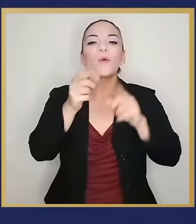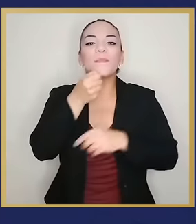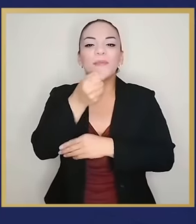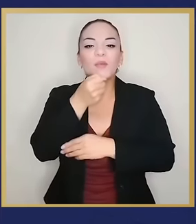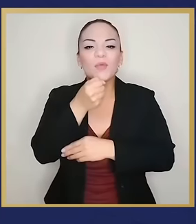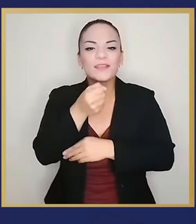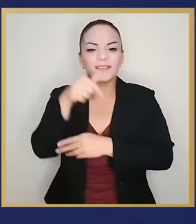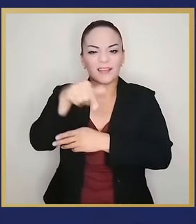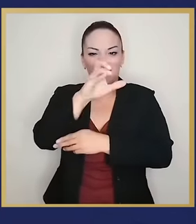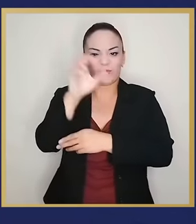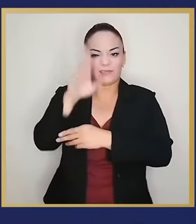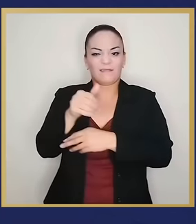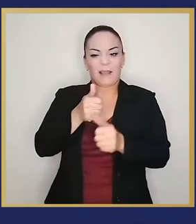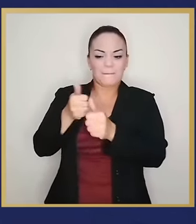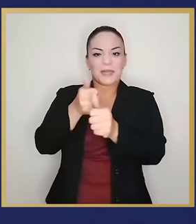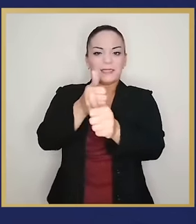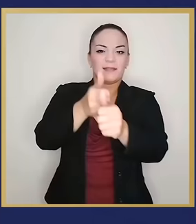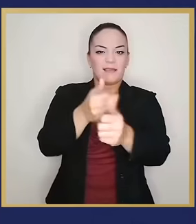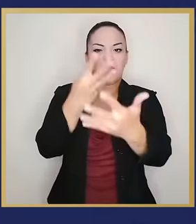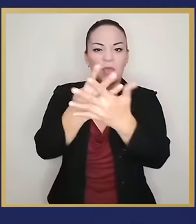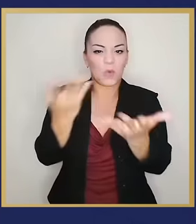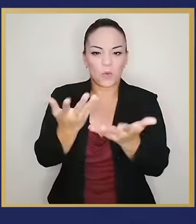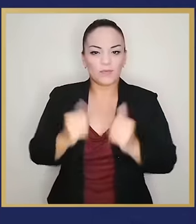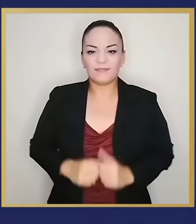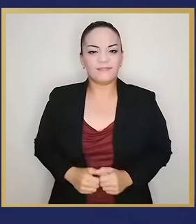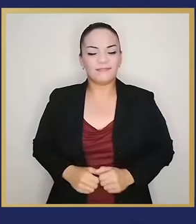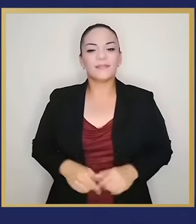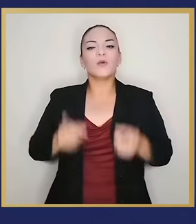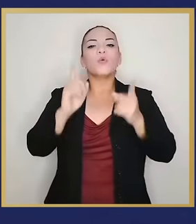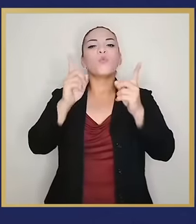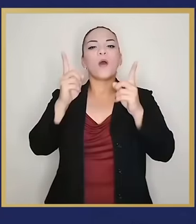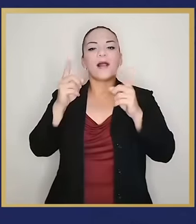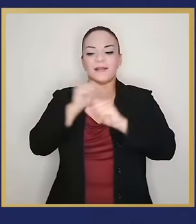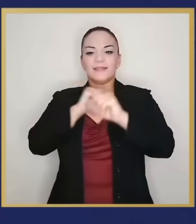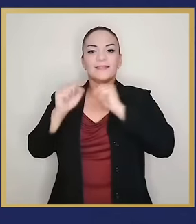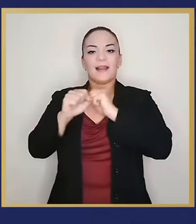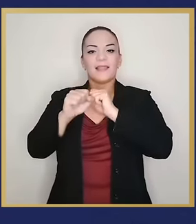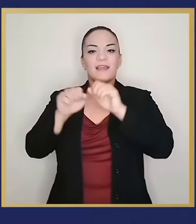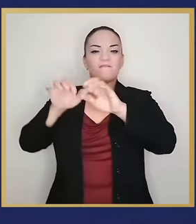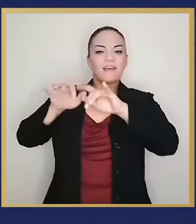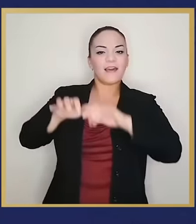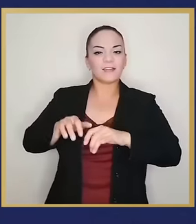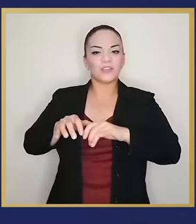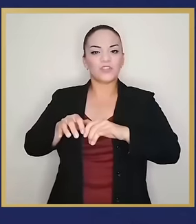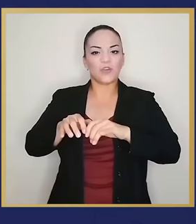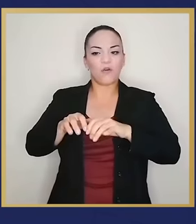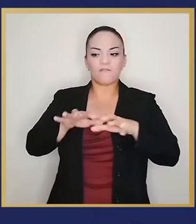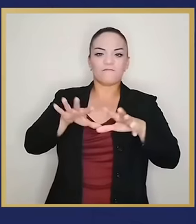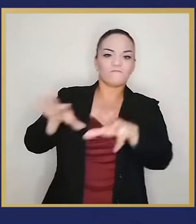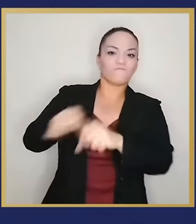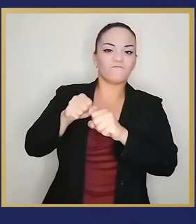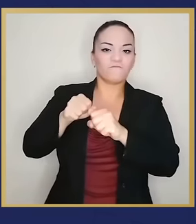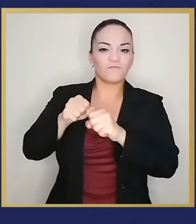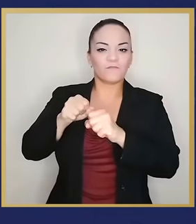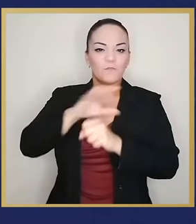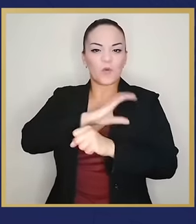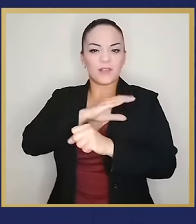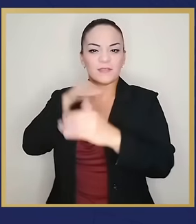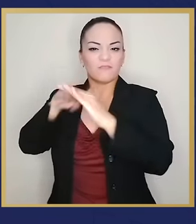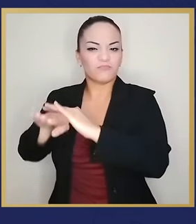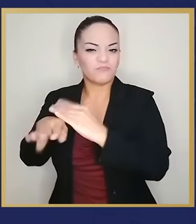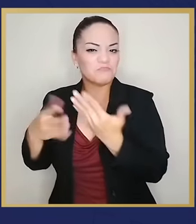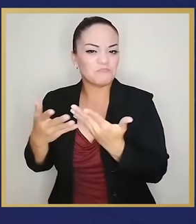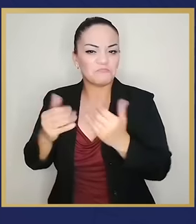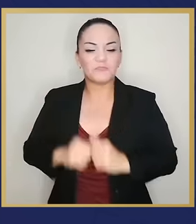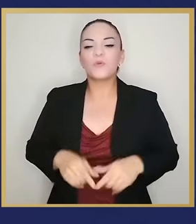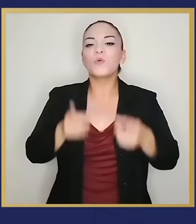ha estado perseguido en este país? ¿Qué sala de redacción ha sido allanada? ¿Qué medio de comunicación